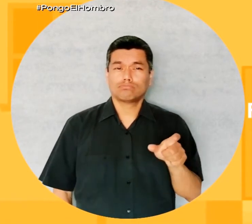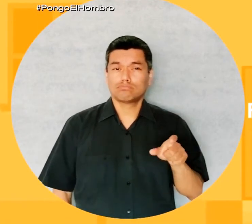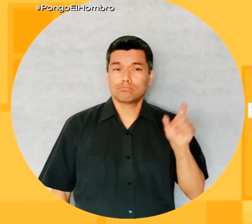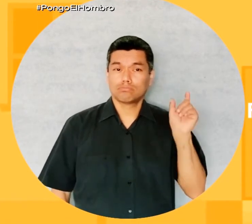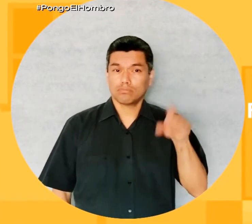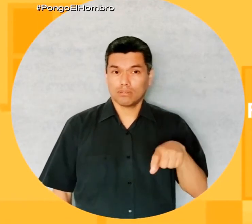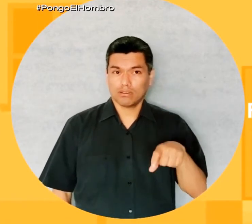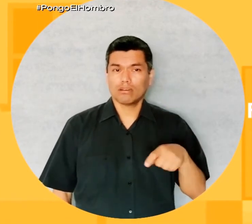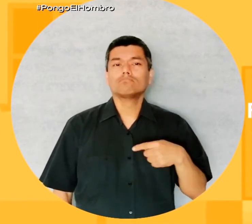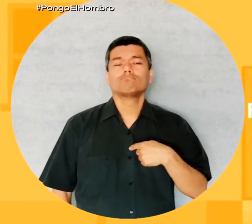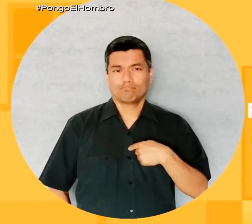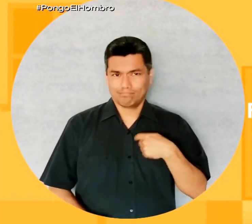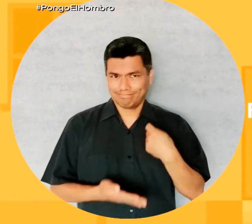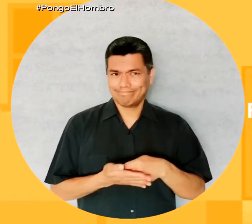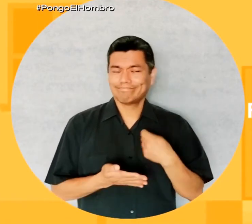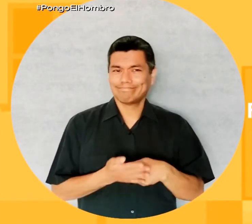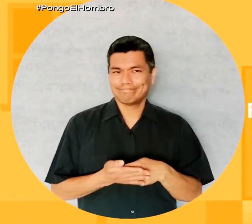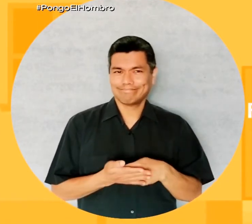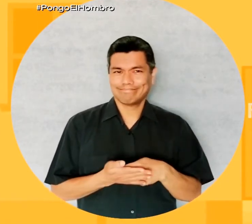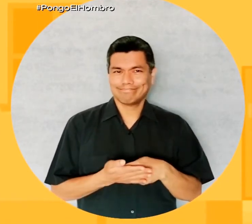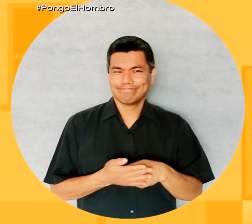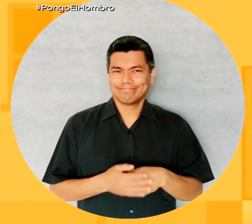Pagaré con tarjeta.